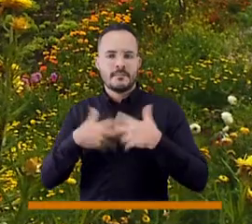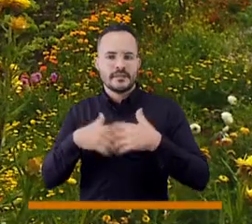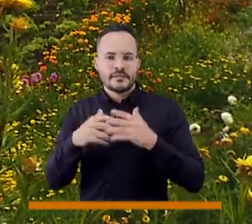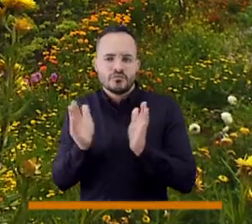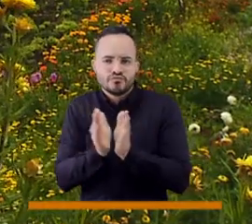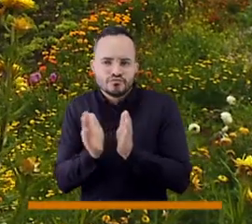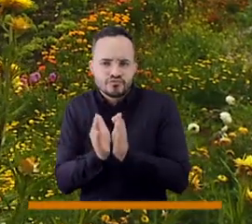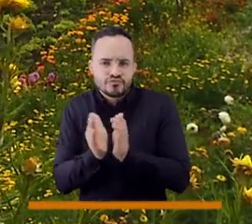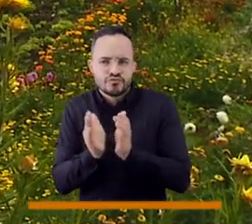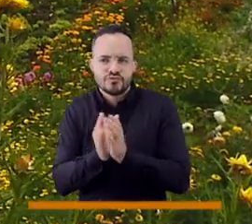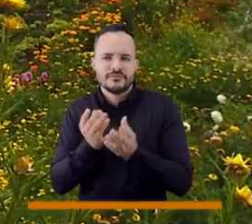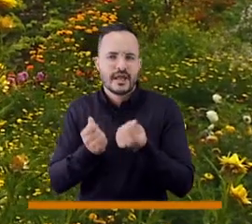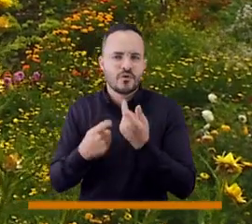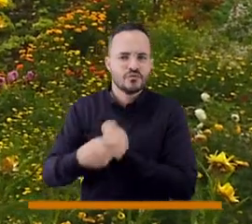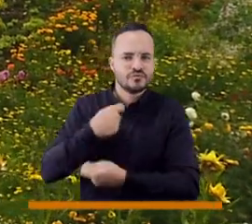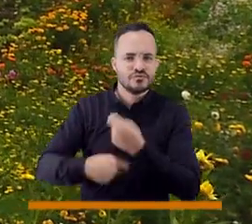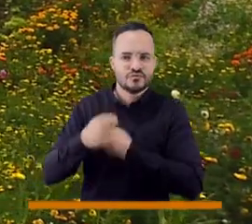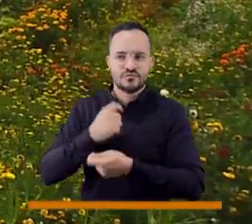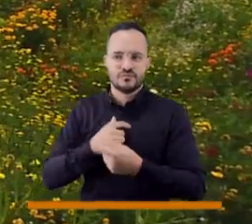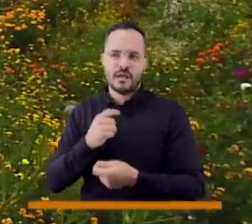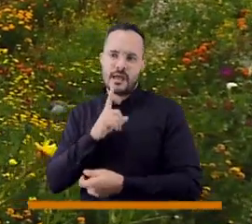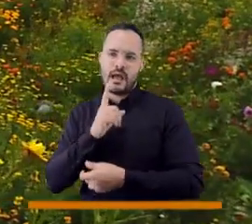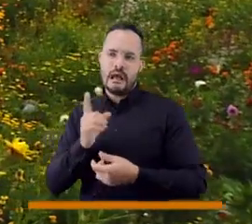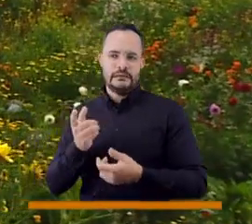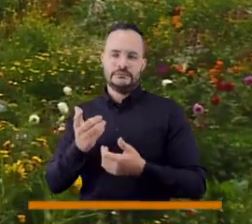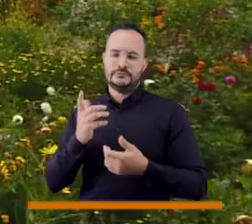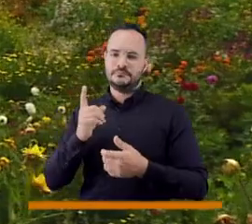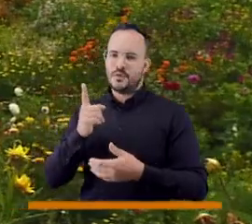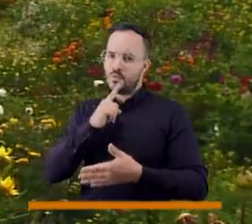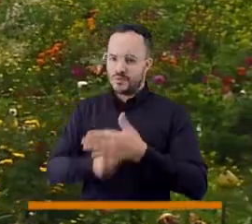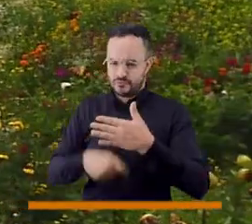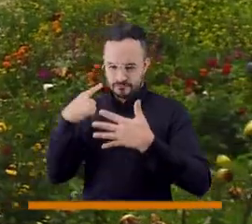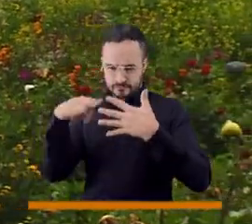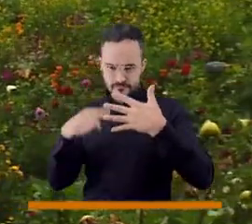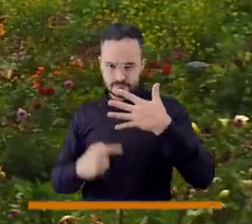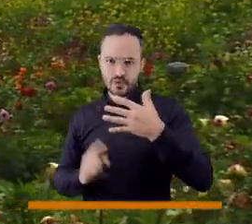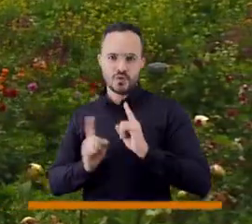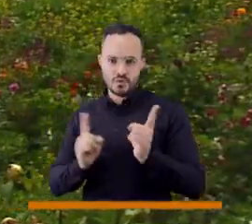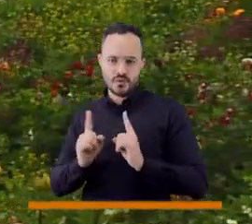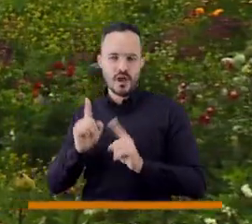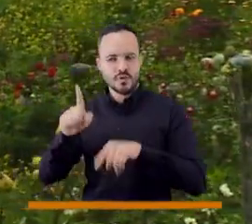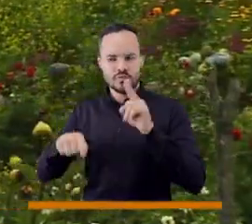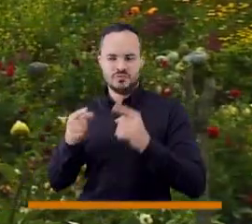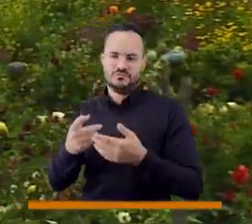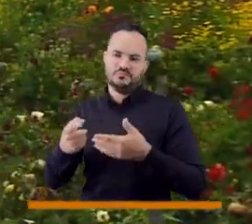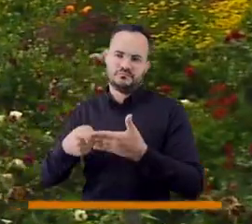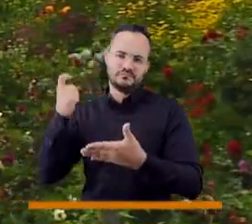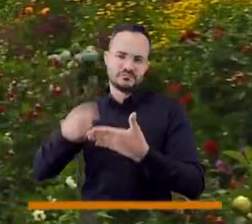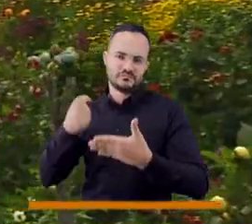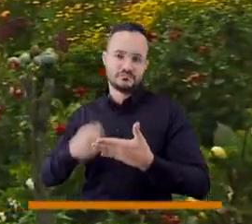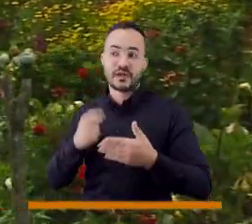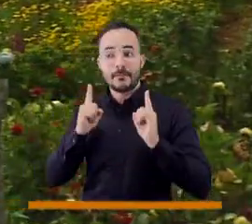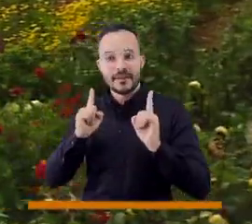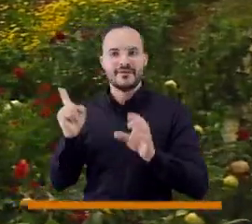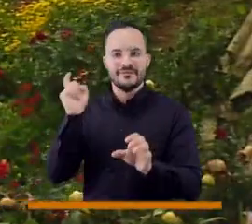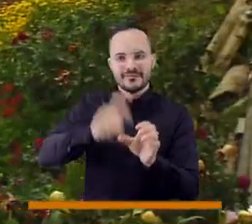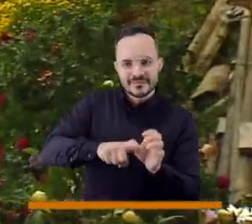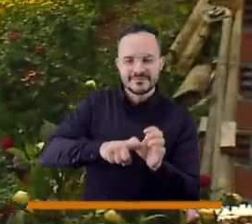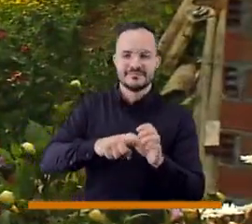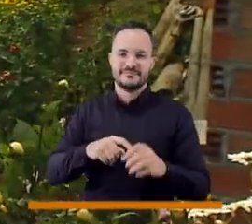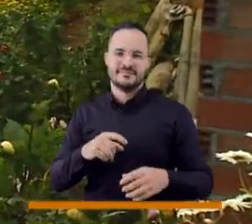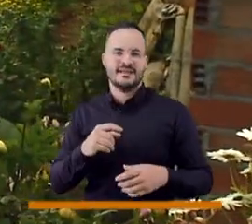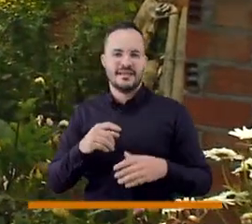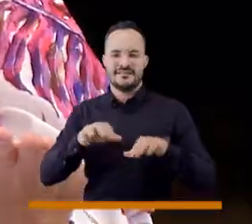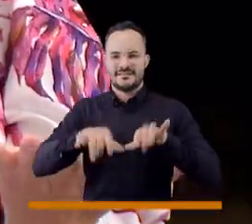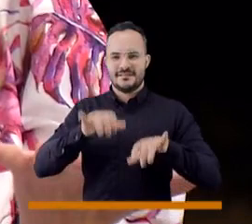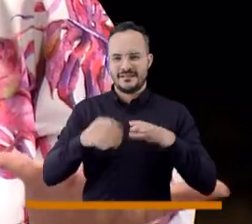medianos productores, pero para eso también tienen que estar en un registro de la Secretaría de Desarrollo Económico.